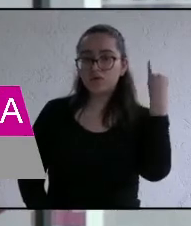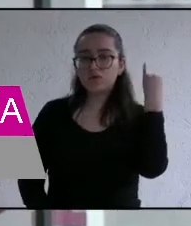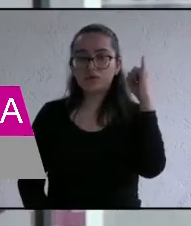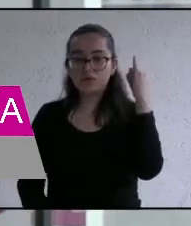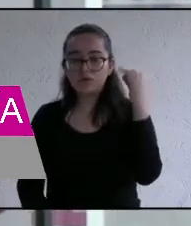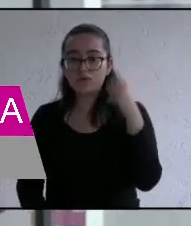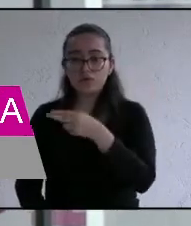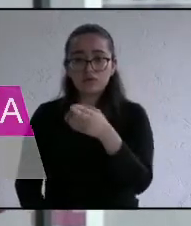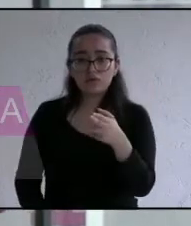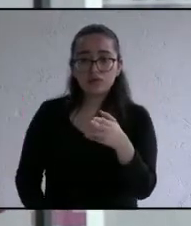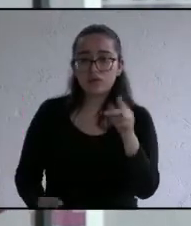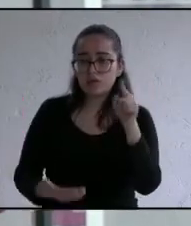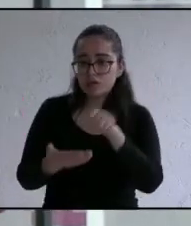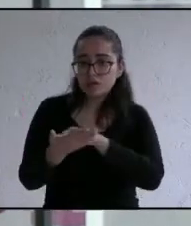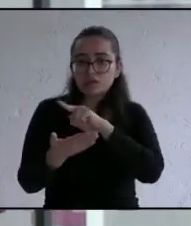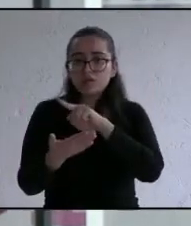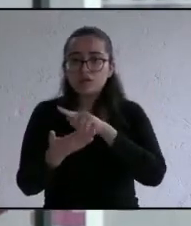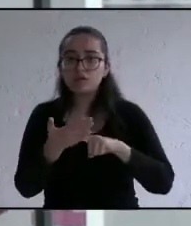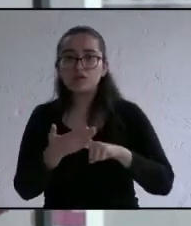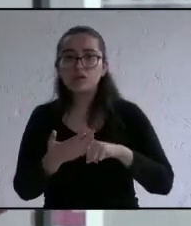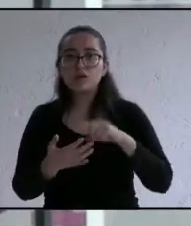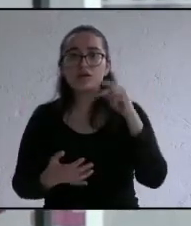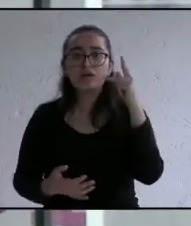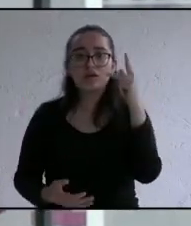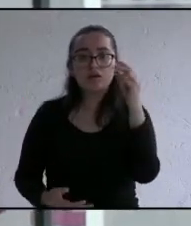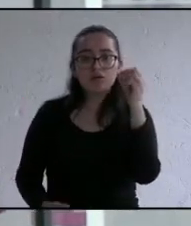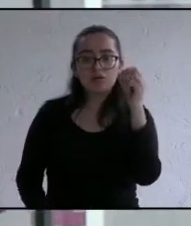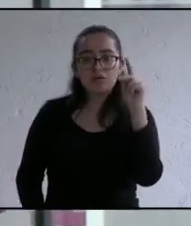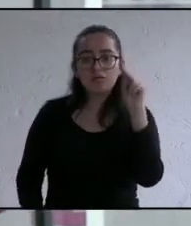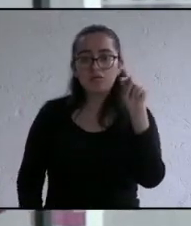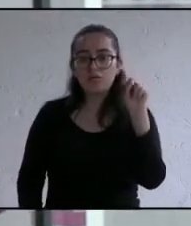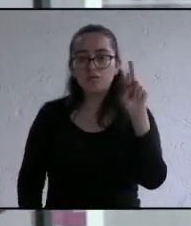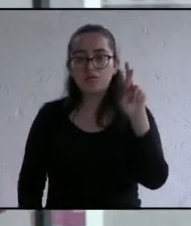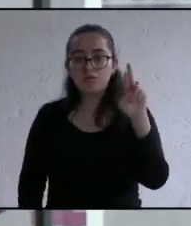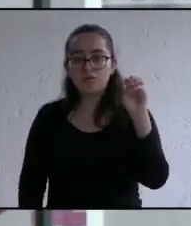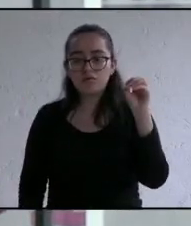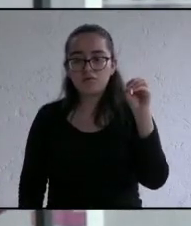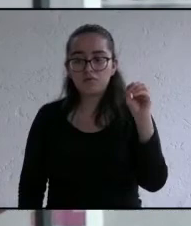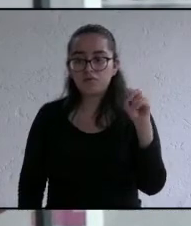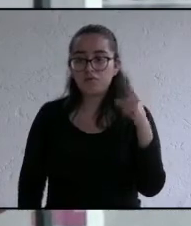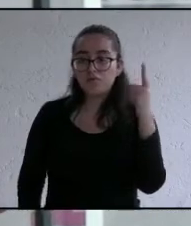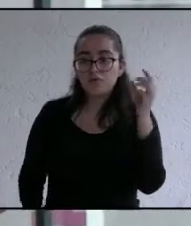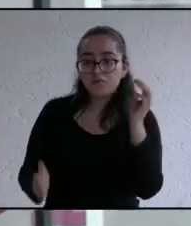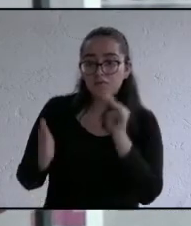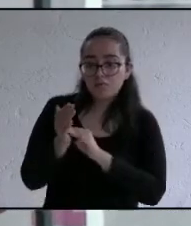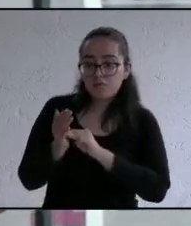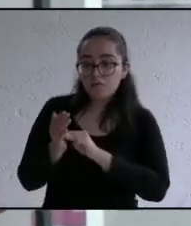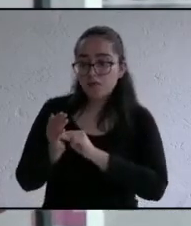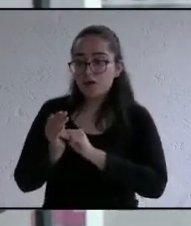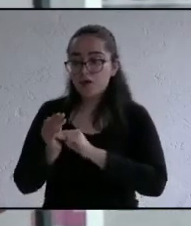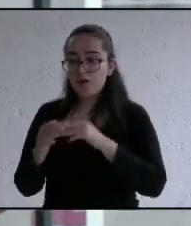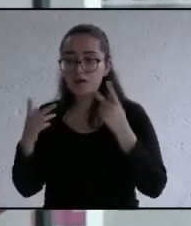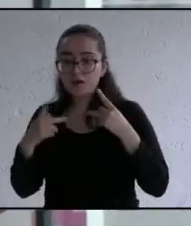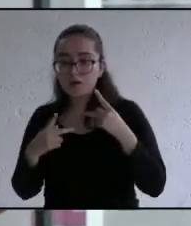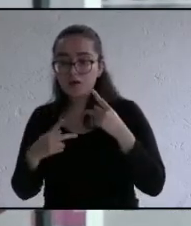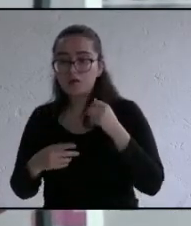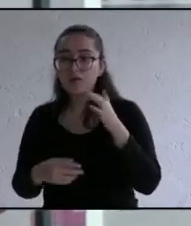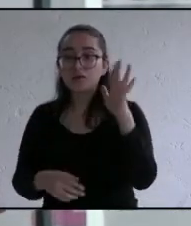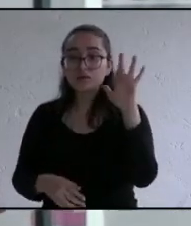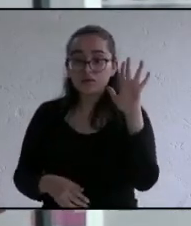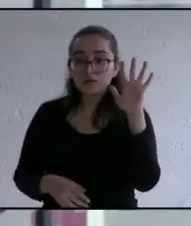el potro única y exclusivamente porque él por cada mil habitantes va a poner 50 policías voluntarios